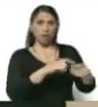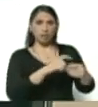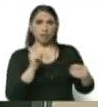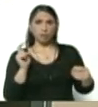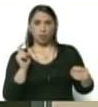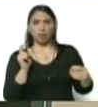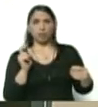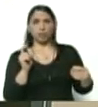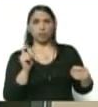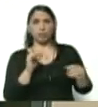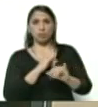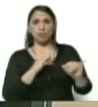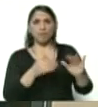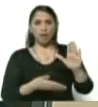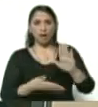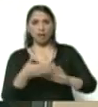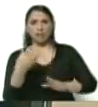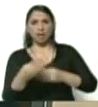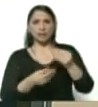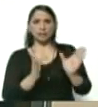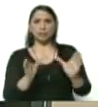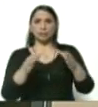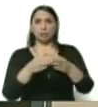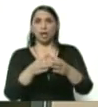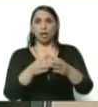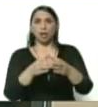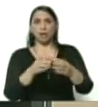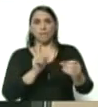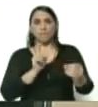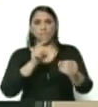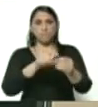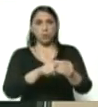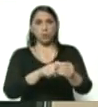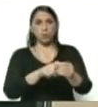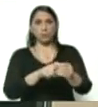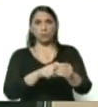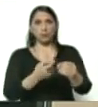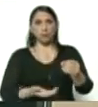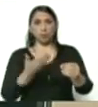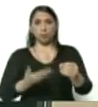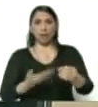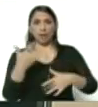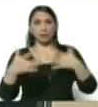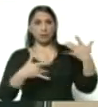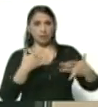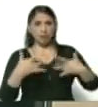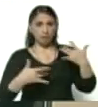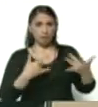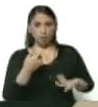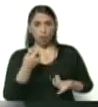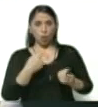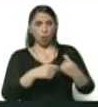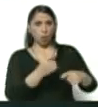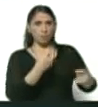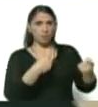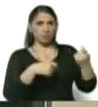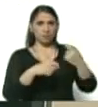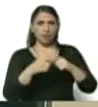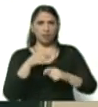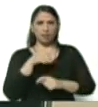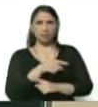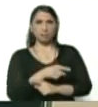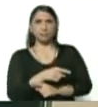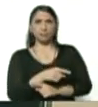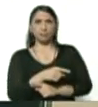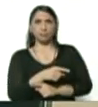vayan ahora a aplicarse a los sectores no exceptuados fundamentalmente a las actividades comerciales que son las que